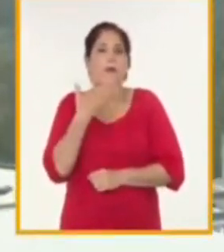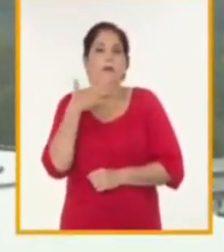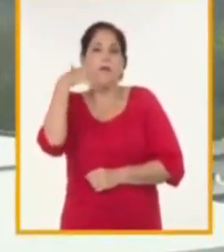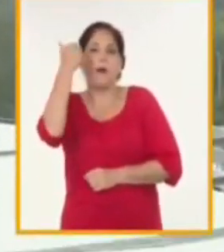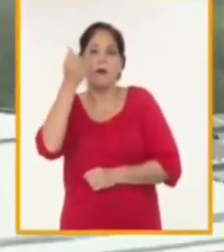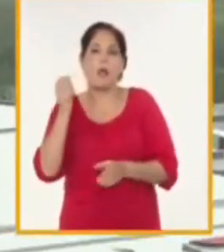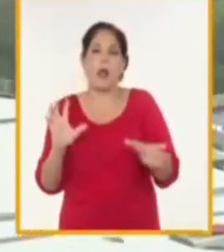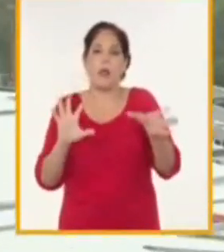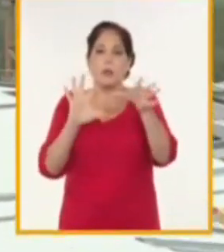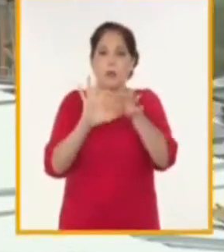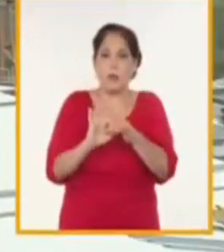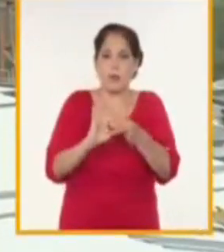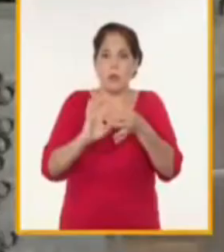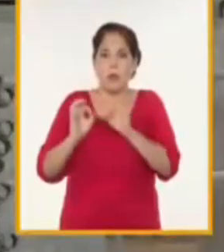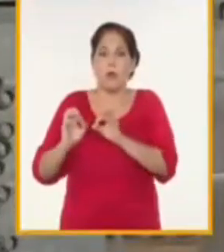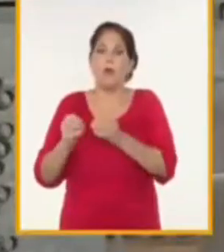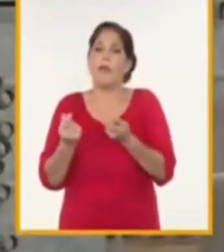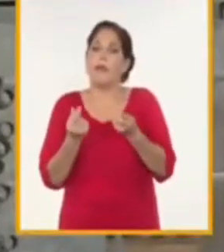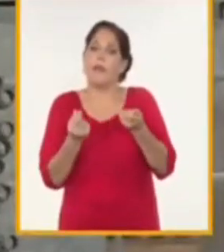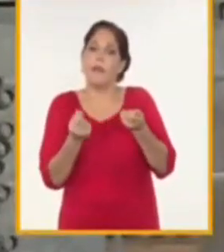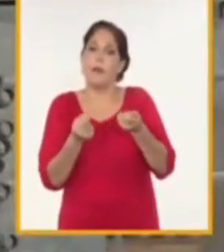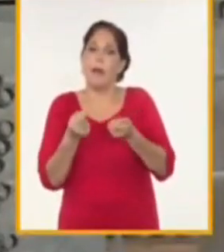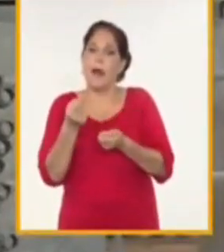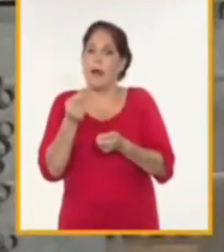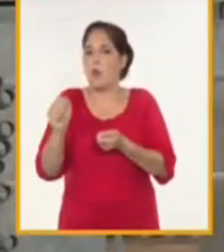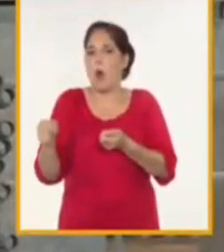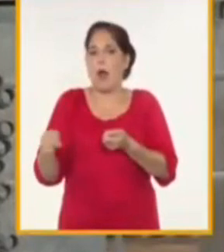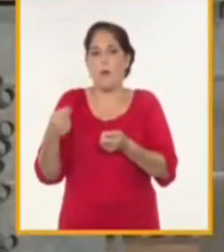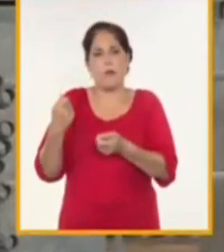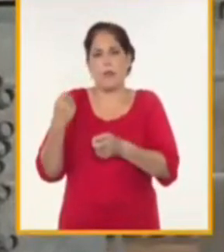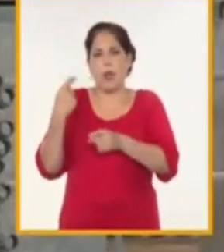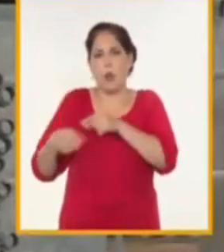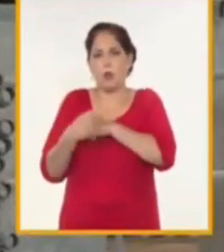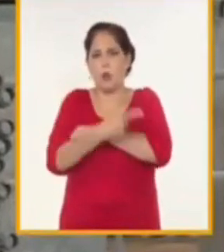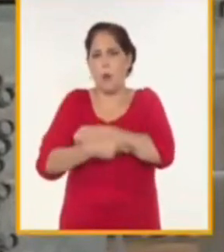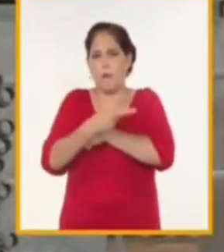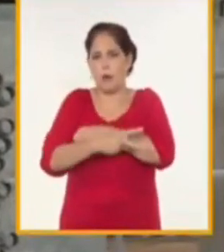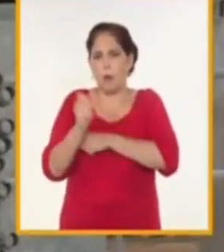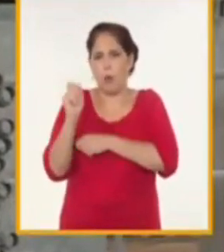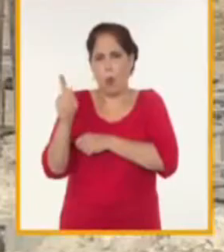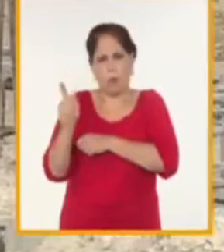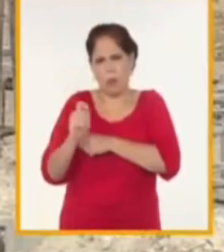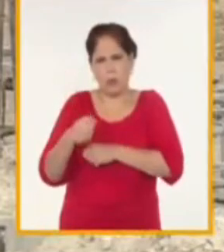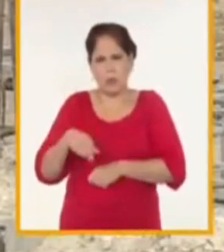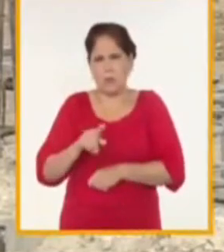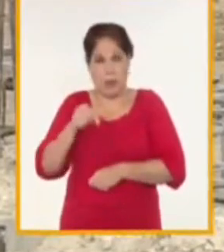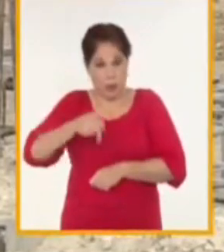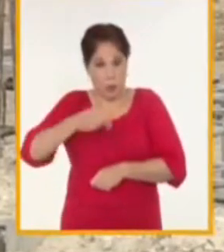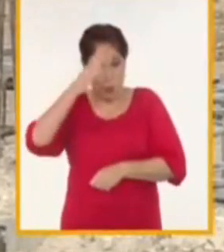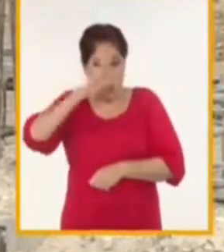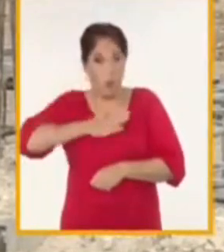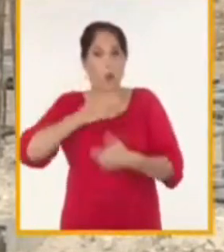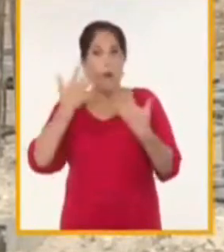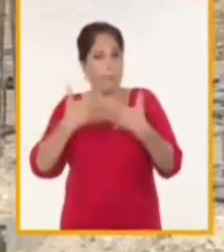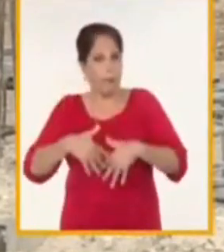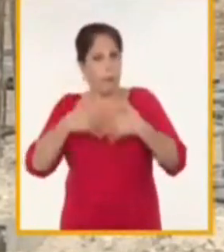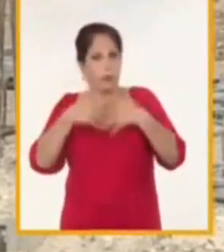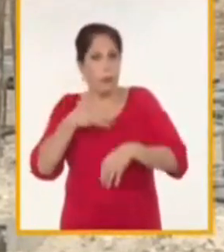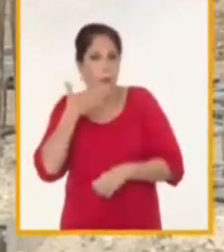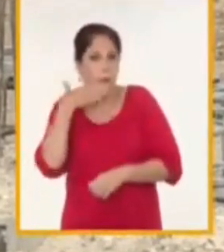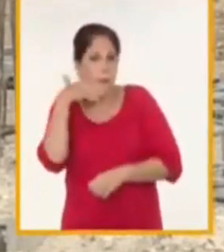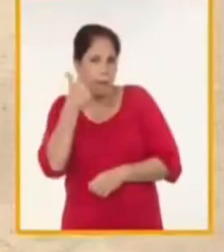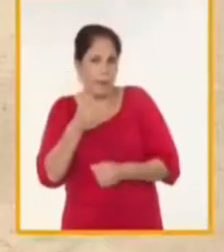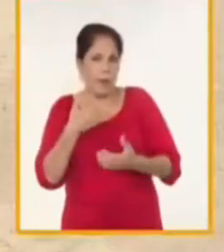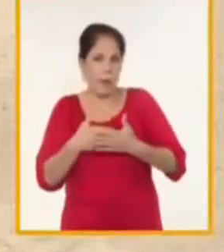la articulación de cadenas de valor para sustituir importaciones un mecanismo que hoy arroja señales positivas entre